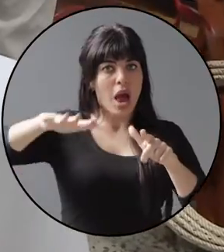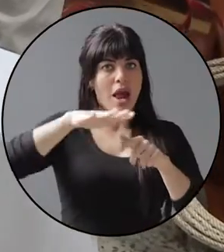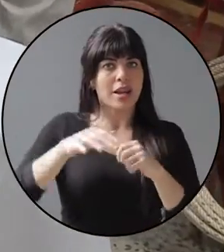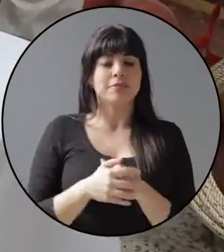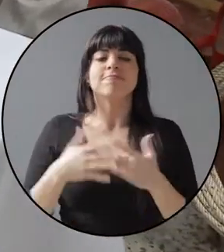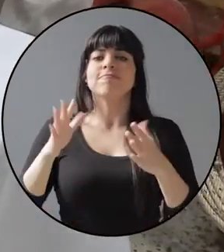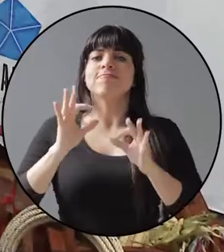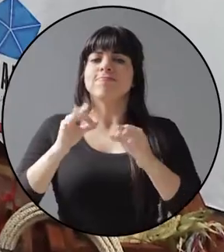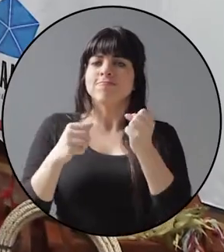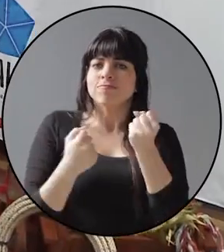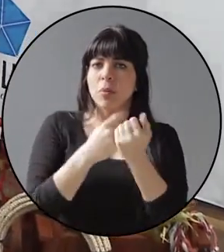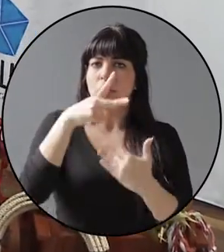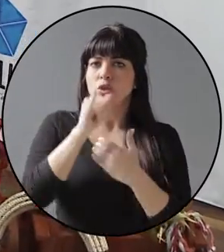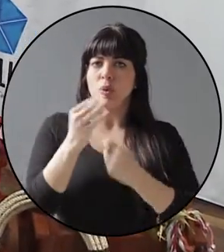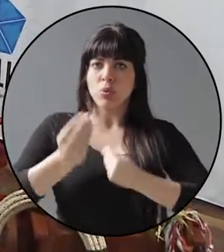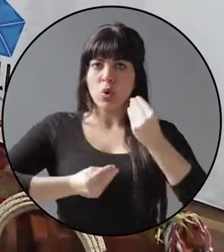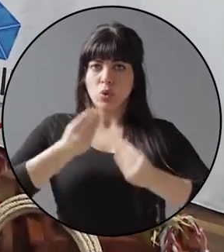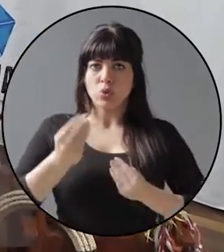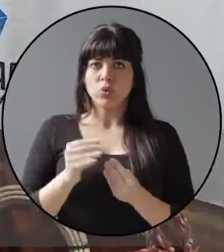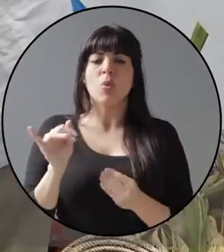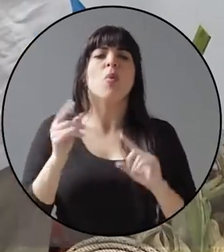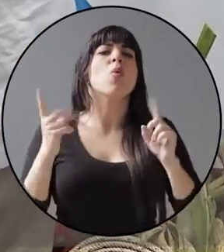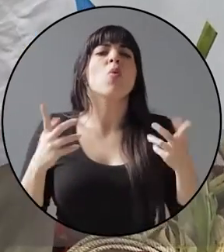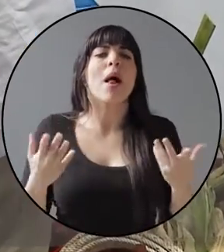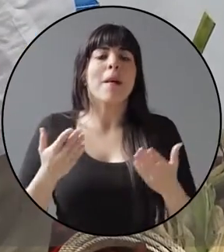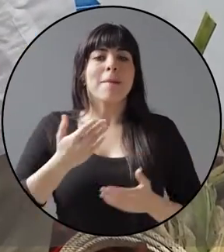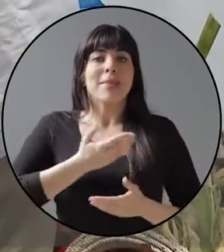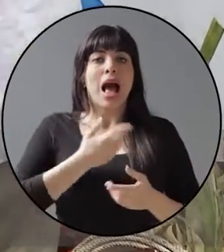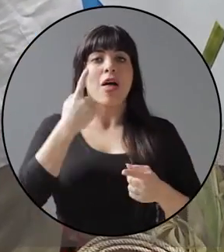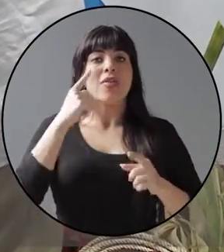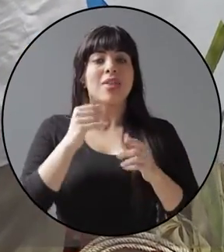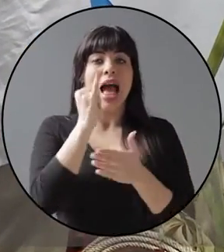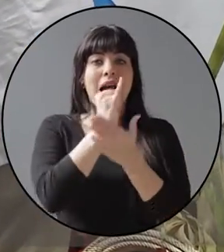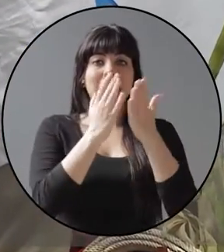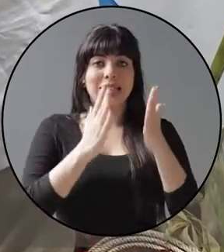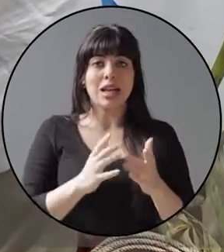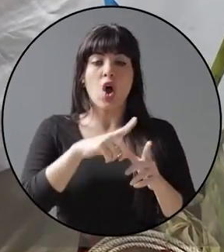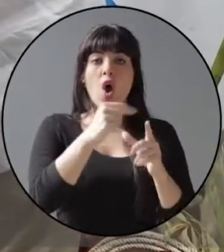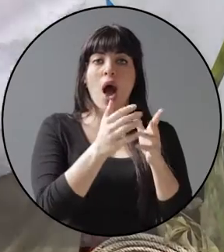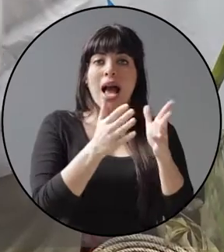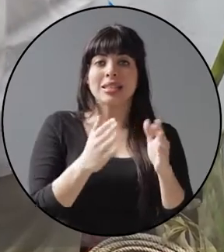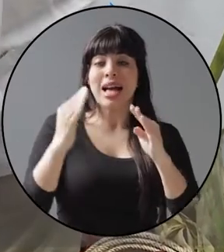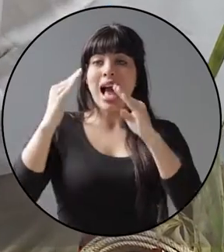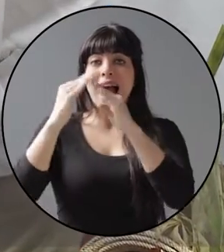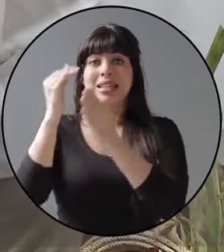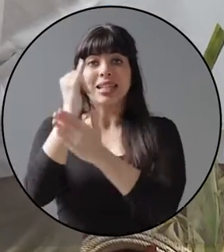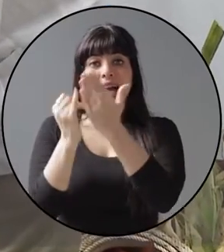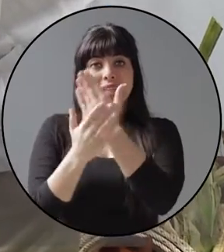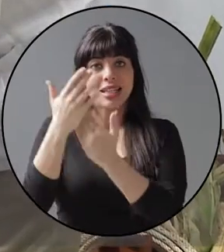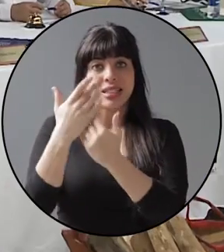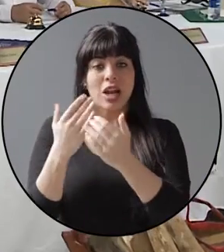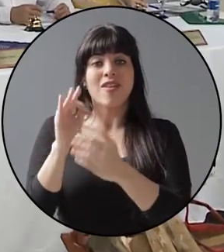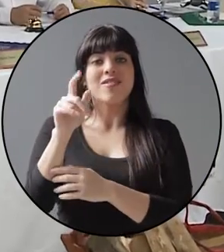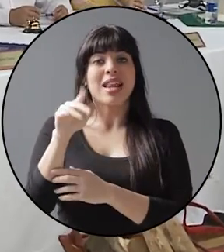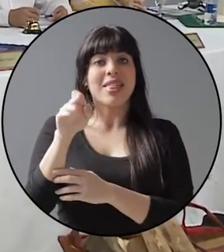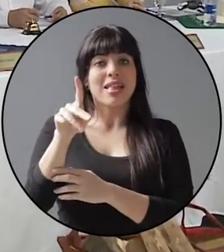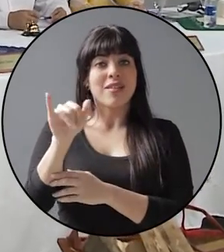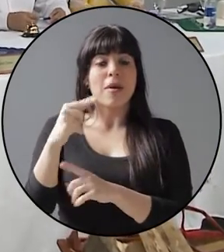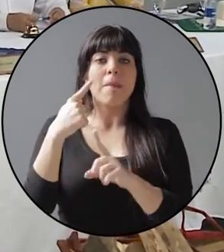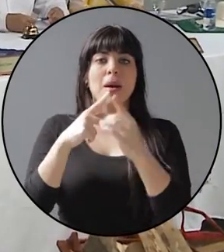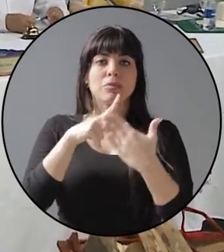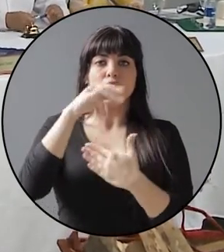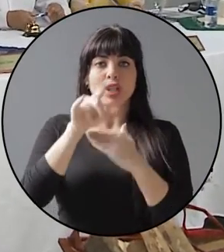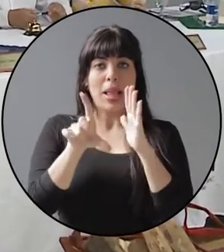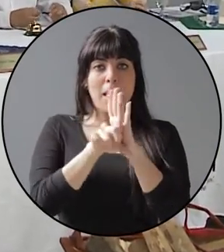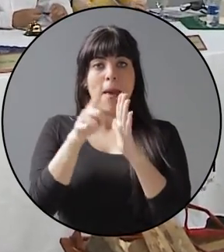Reafirmamos el apoyo a proyectos productivos, como el Mercado de Artesanos en Ojancha, la Casa del Artesano en Filadelfia y firmamos el